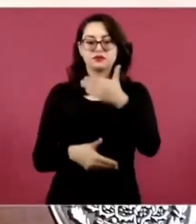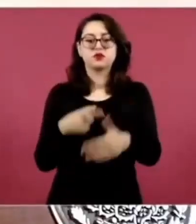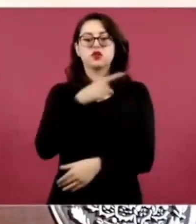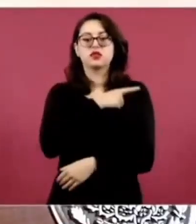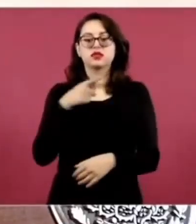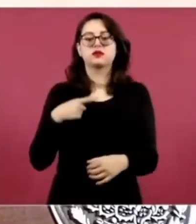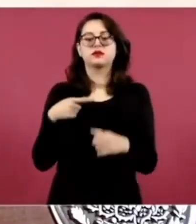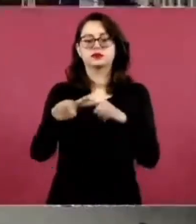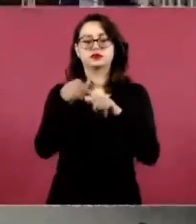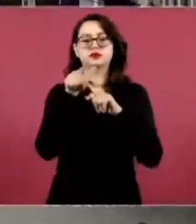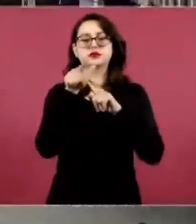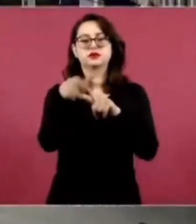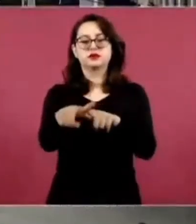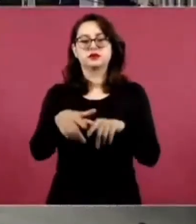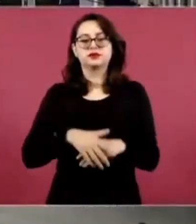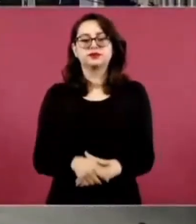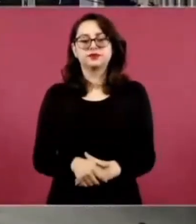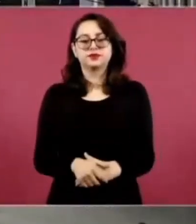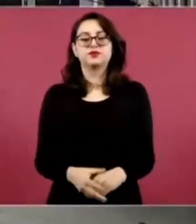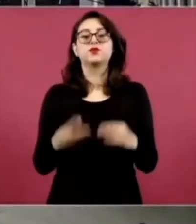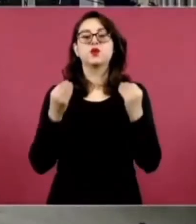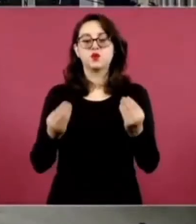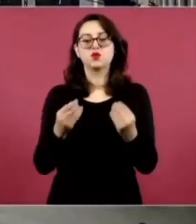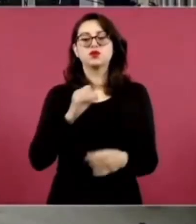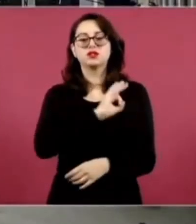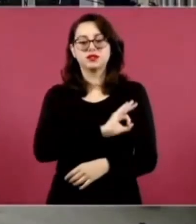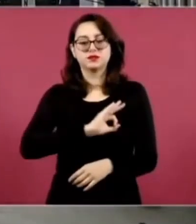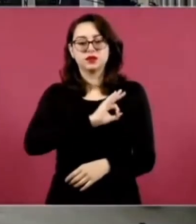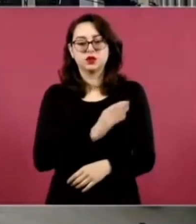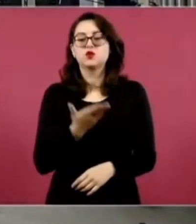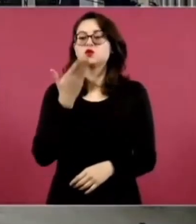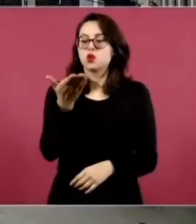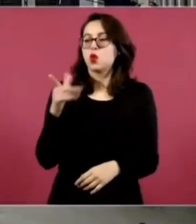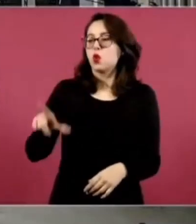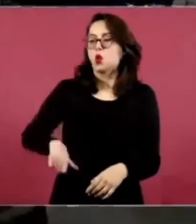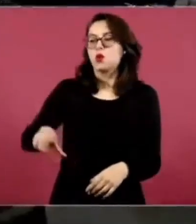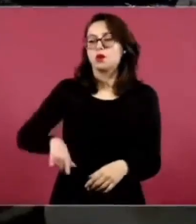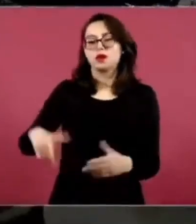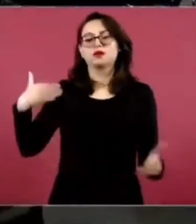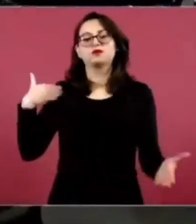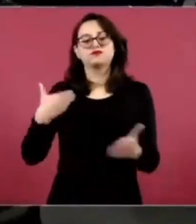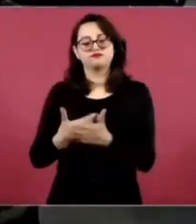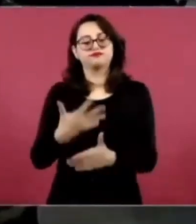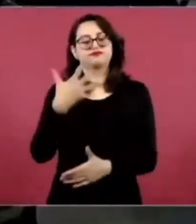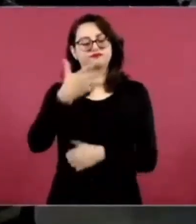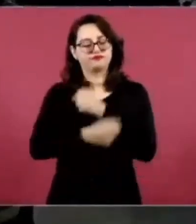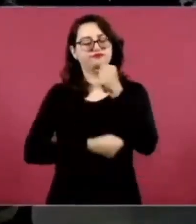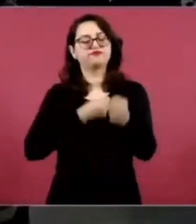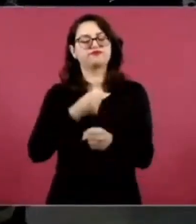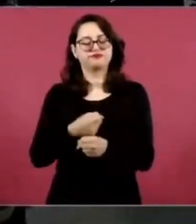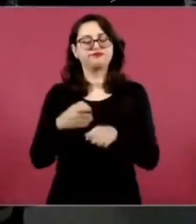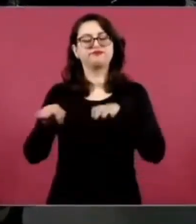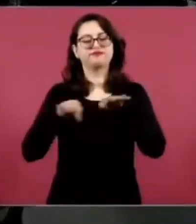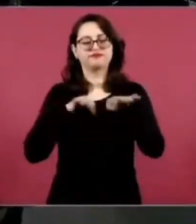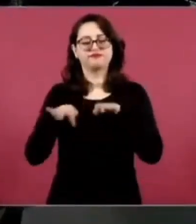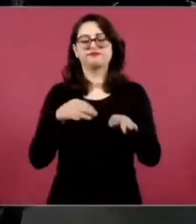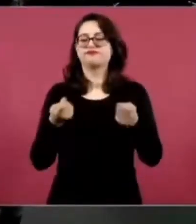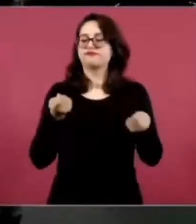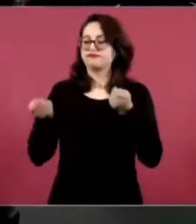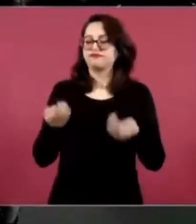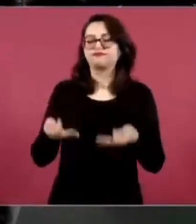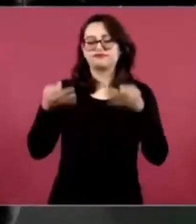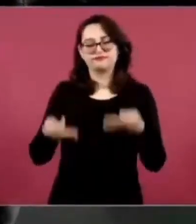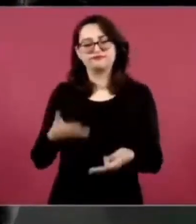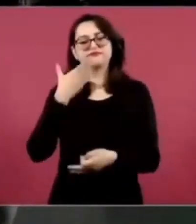Gracias, presidente. Y felicitarle por cinco años de una buena administración y gobernanza de este país. Cinco años se hizo en fácil.